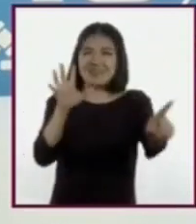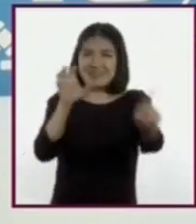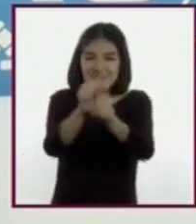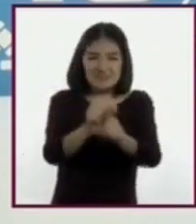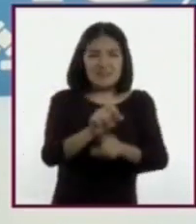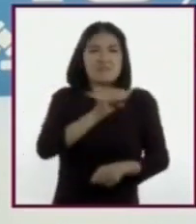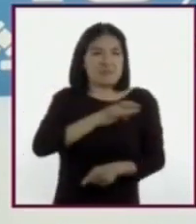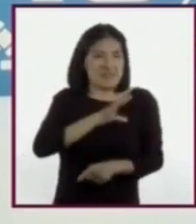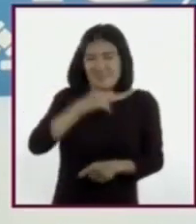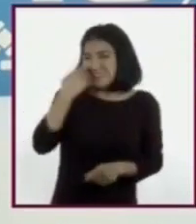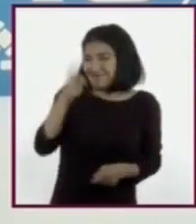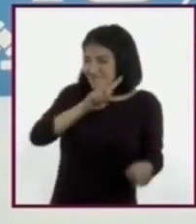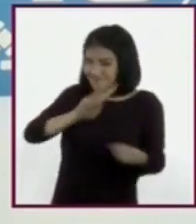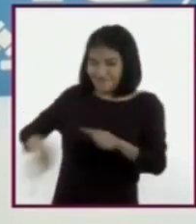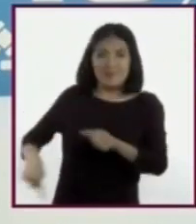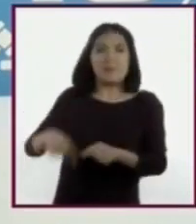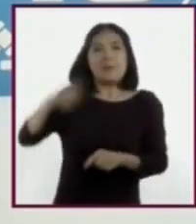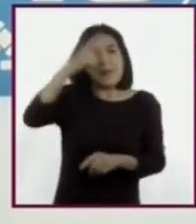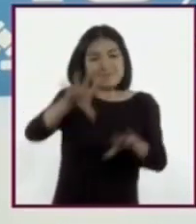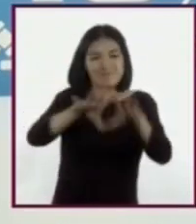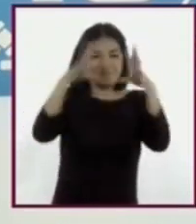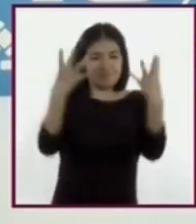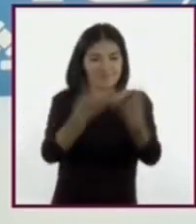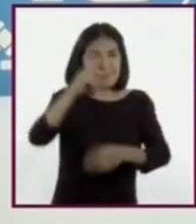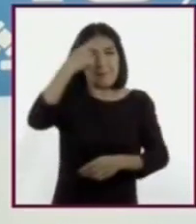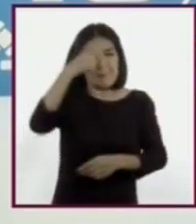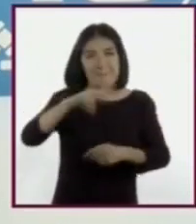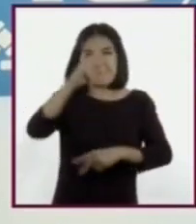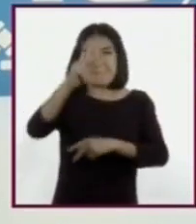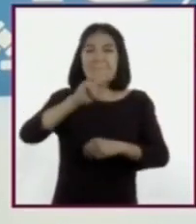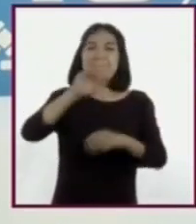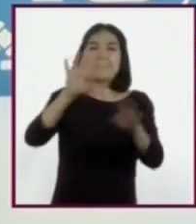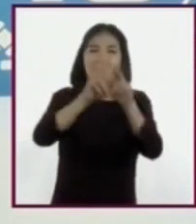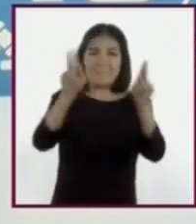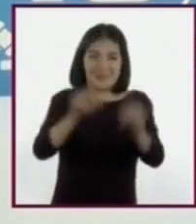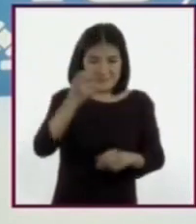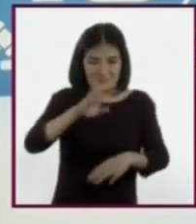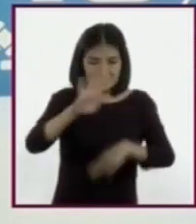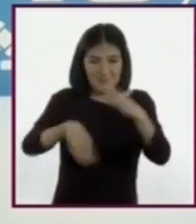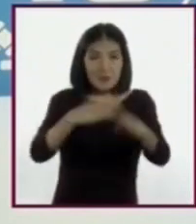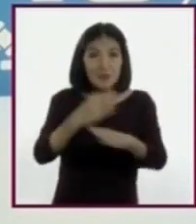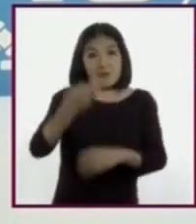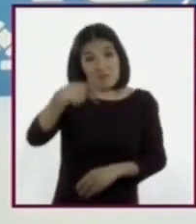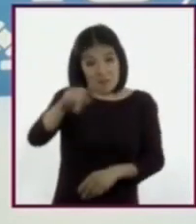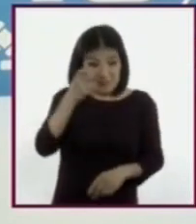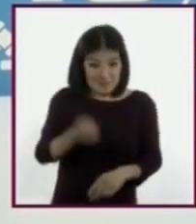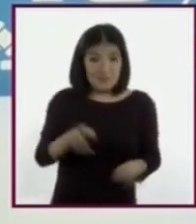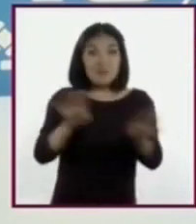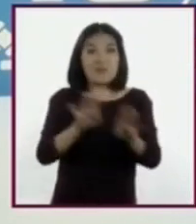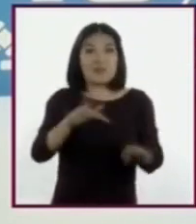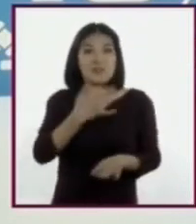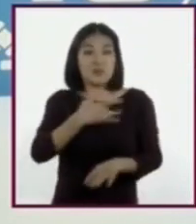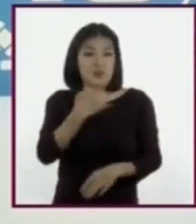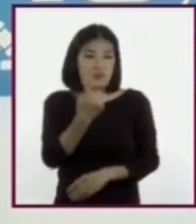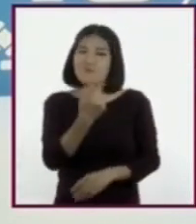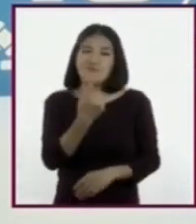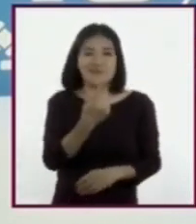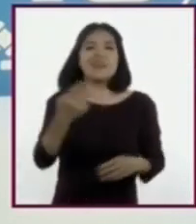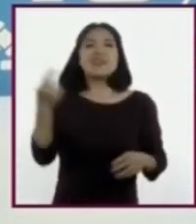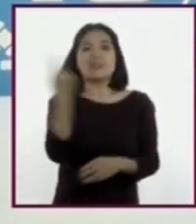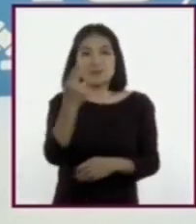por lograr un mundo mejor. Pero la realización no llega sola. Hay que procurarla con acciones presentes